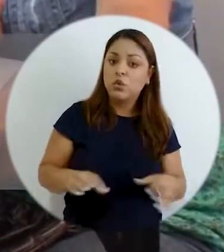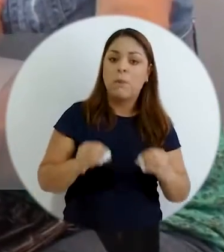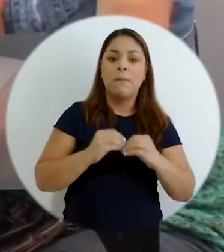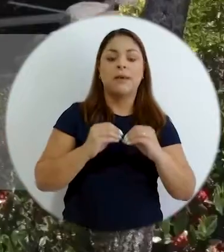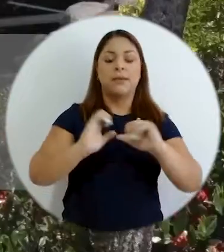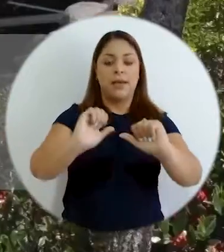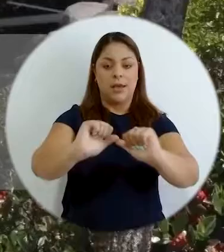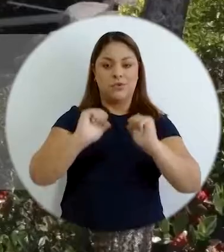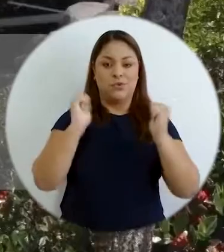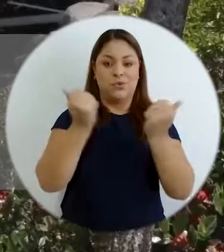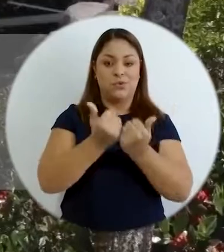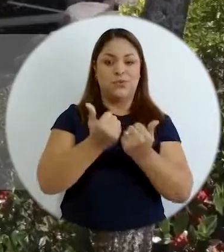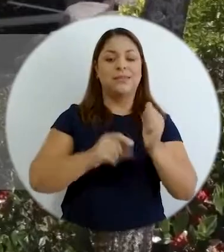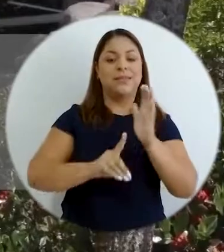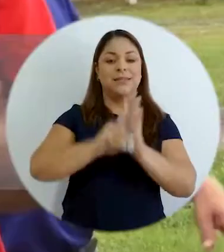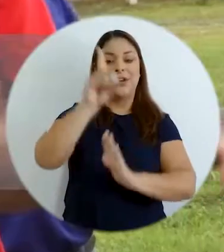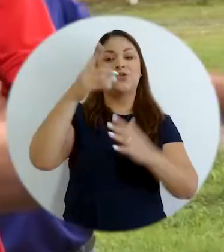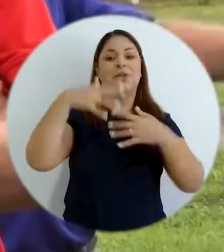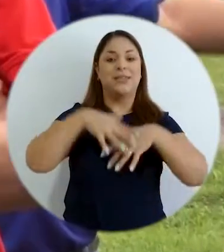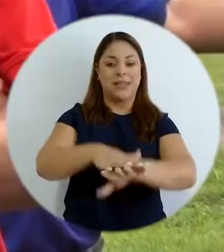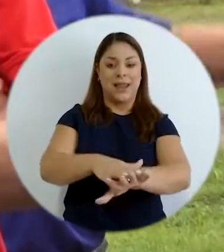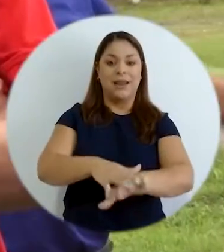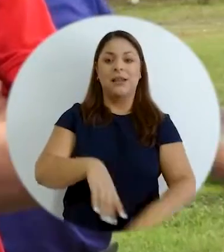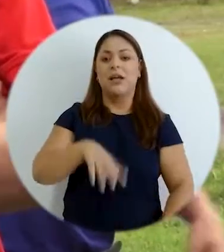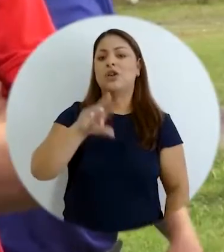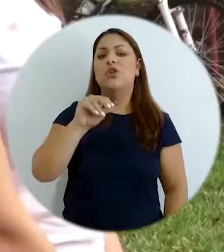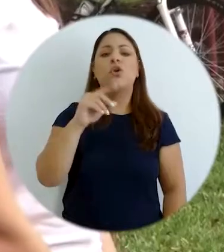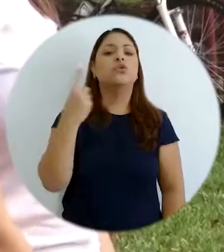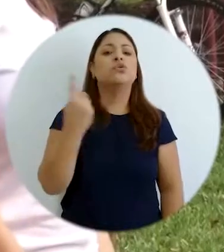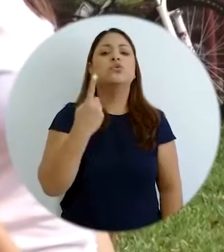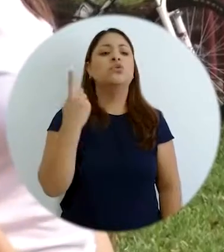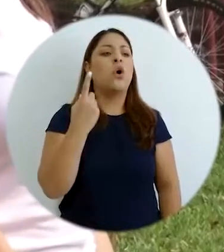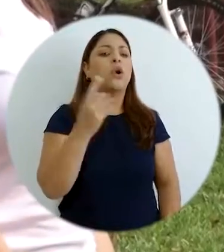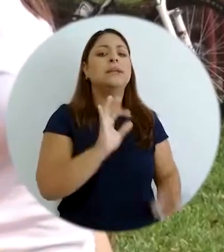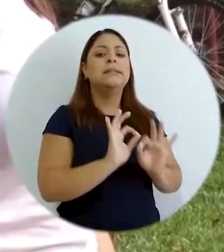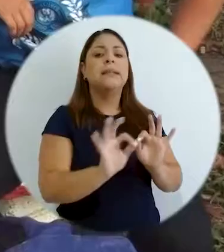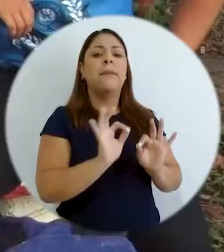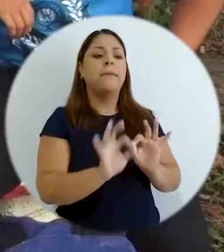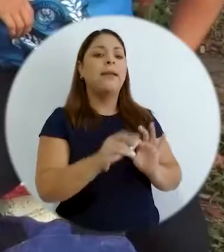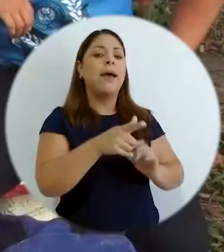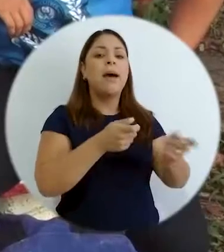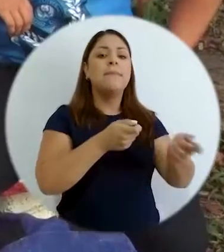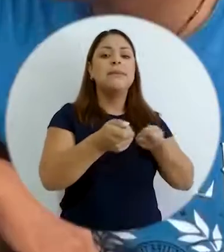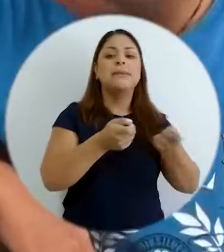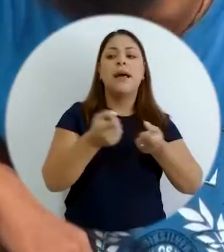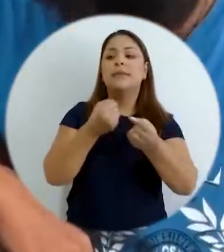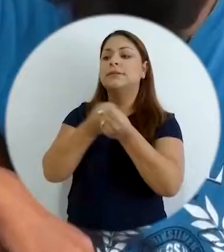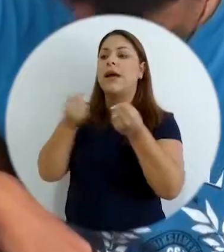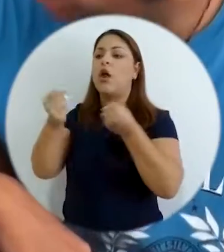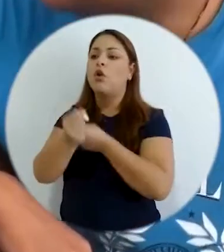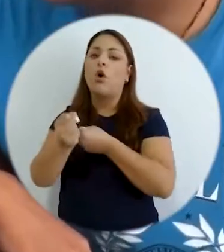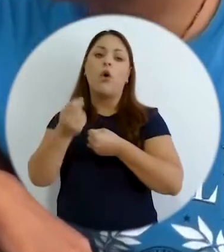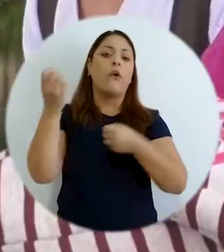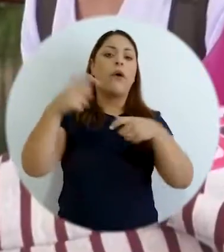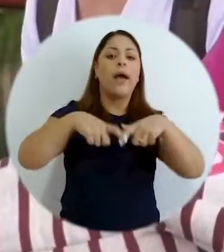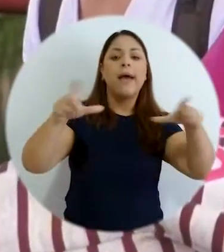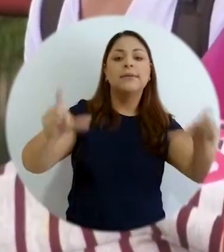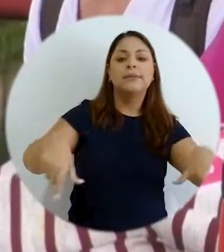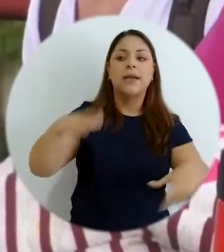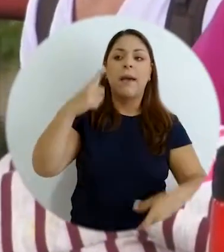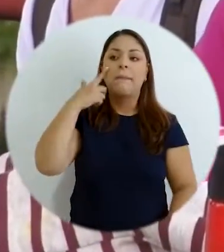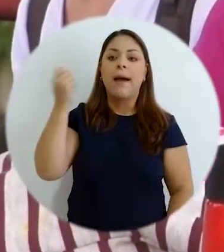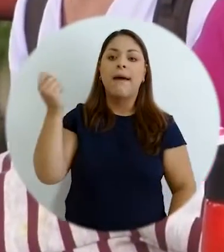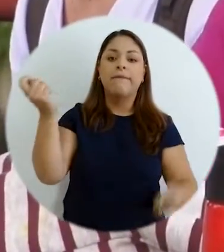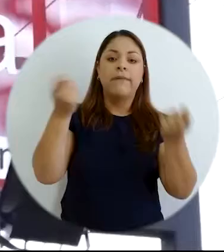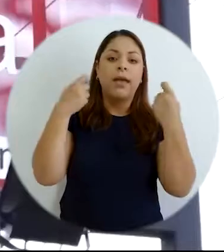margen de acción a las asociaciones de desarrollo integral que ya no sean simple y sencillamente administradoras de ese salón multidoso de